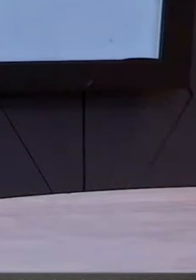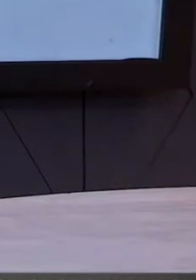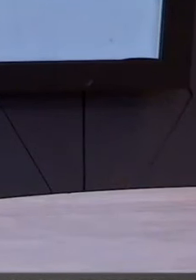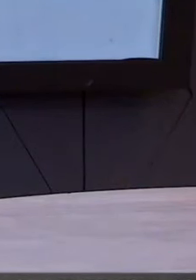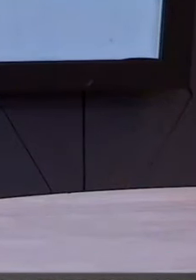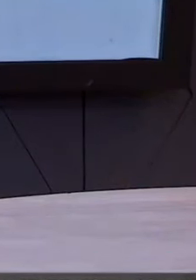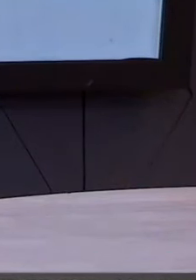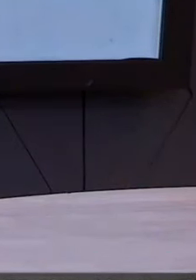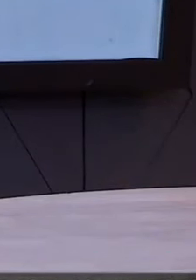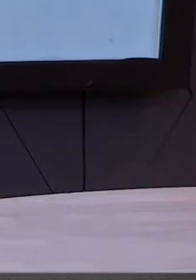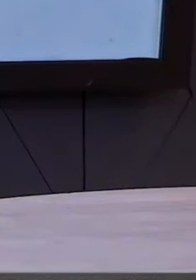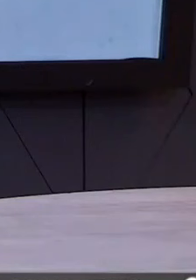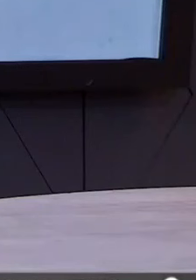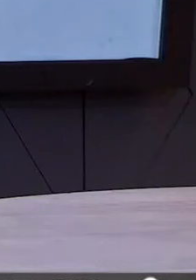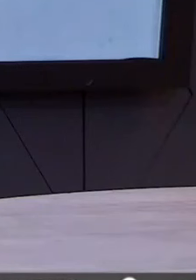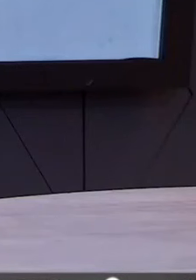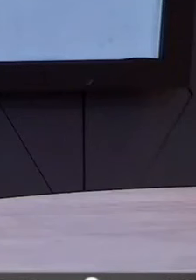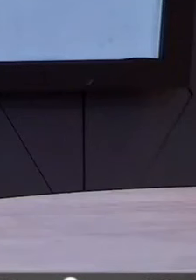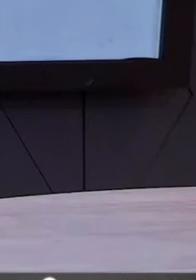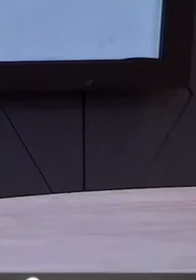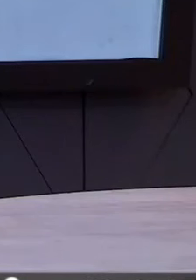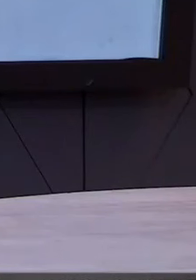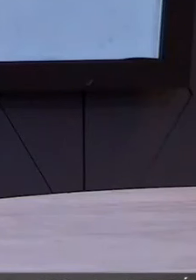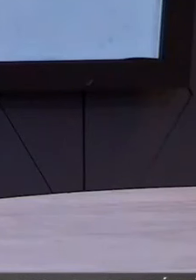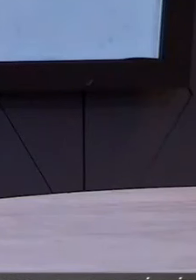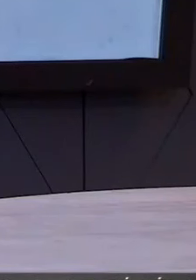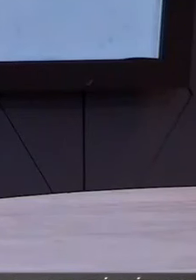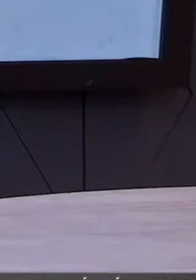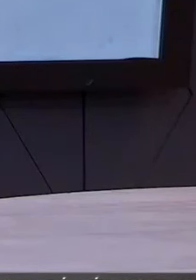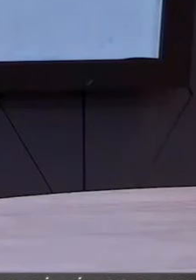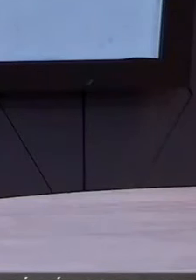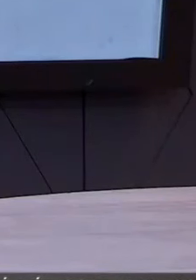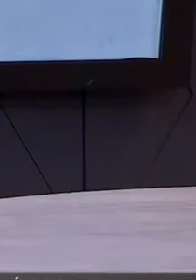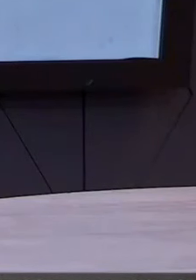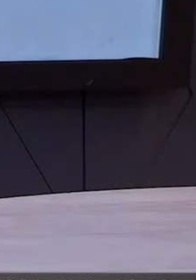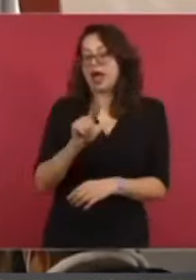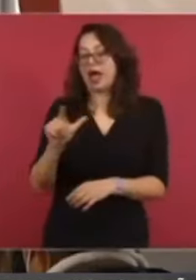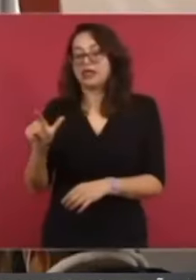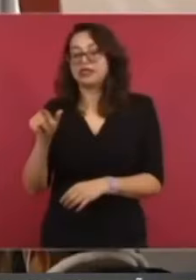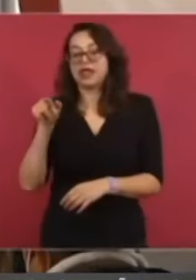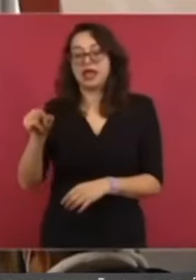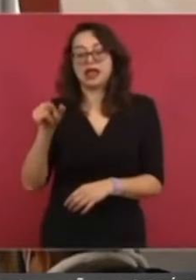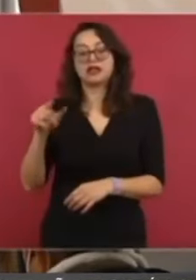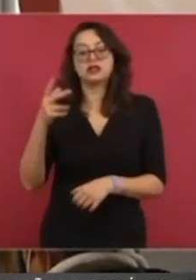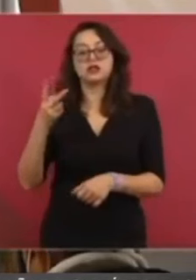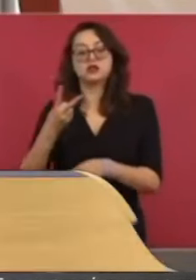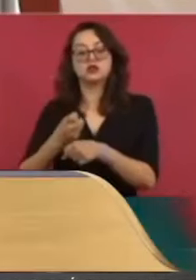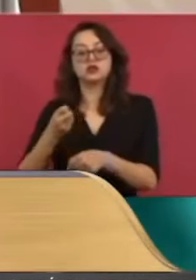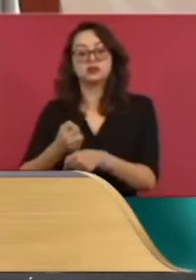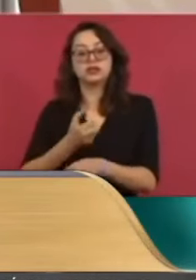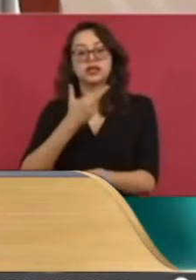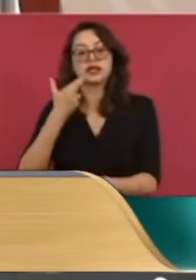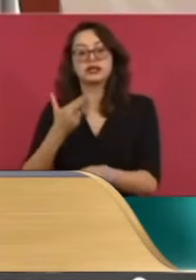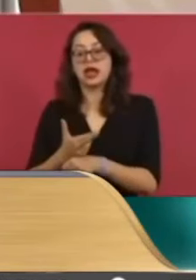Salud. Y también habló sobre la Profeco, sobre quién va a sustituir a Ricardo Sheffield. Escuchemos. Subsecretario de Salud. Es Ruy.